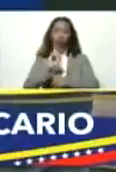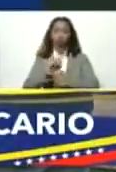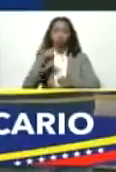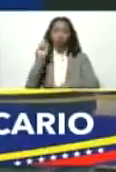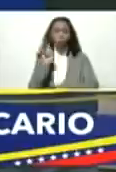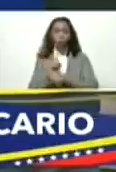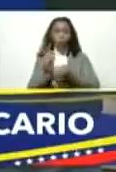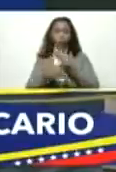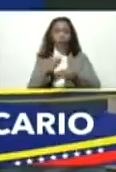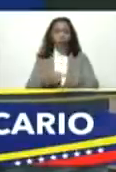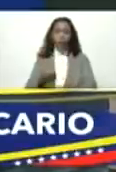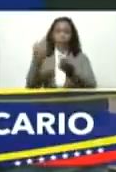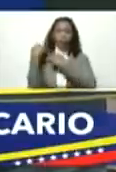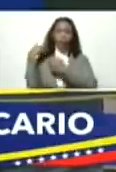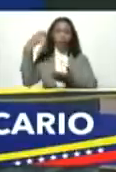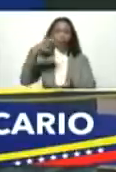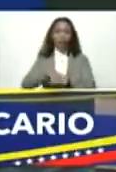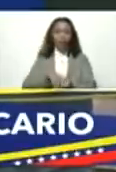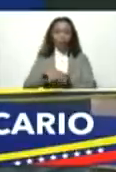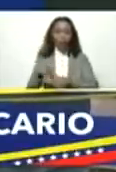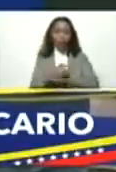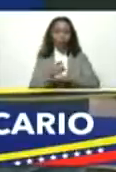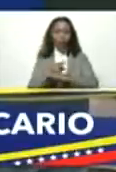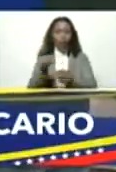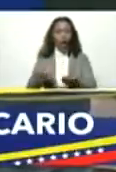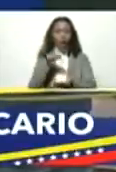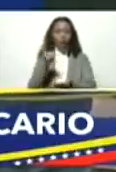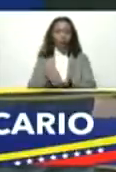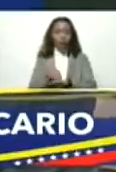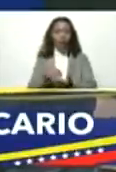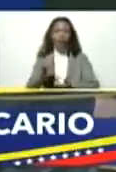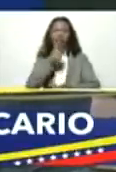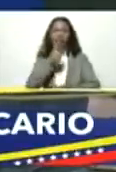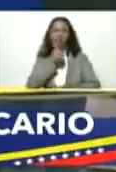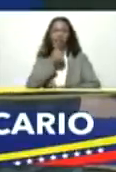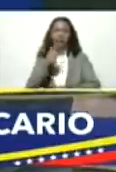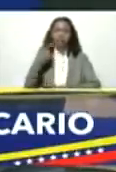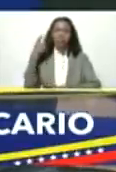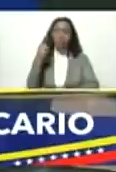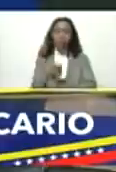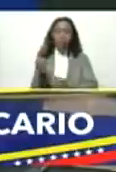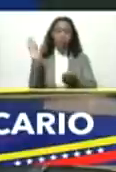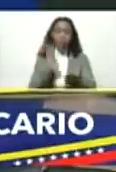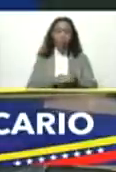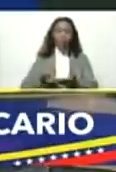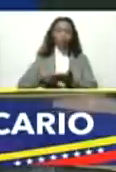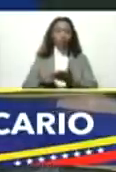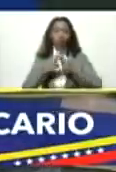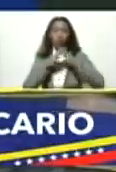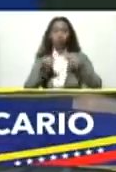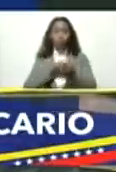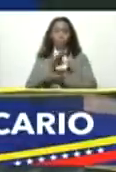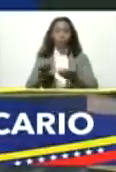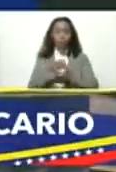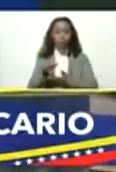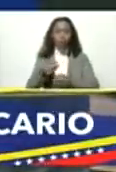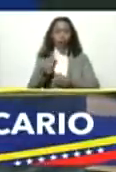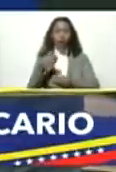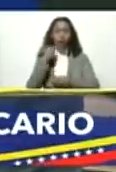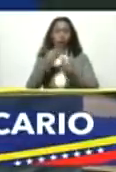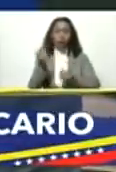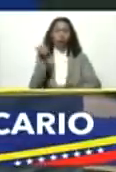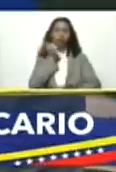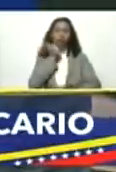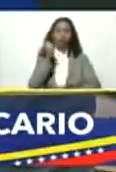responsabilidad al Estado a través del Gobierno Nacional quien debe aportar plantear y solucionar todos los problemas que nos aquejan